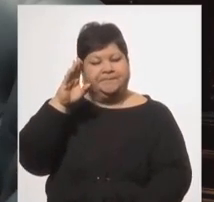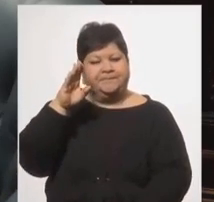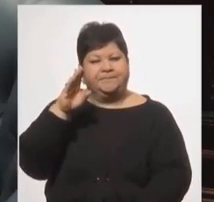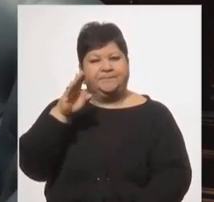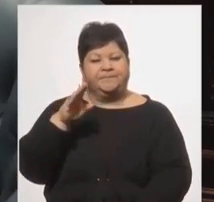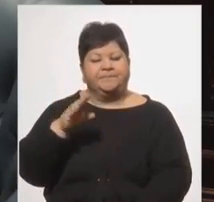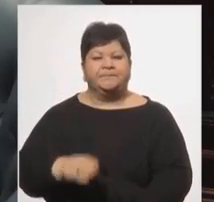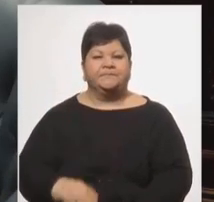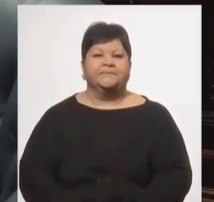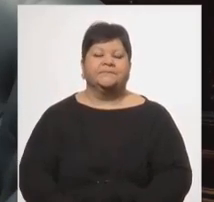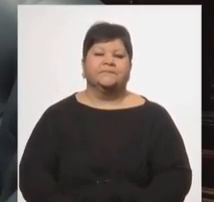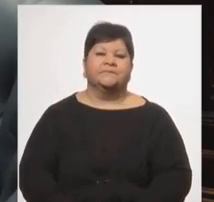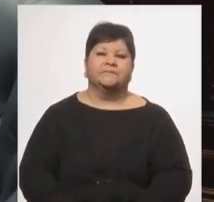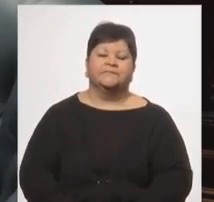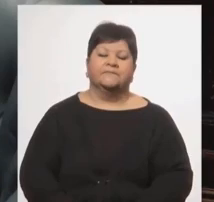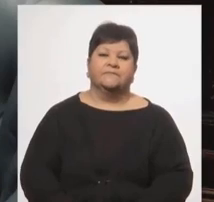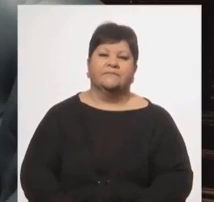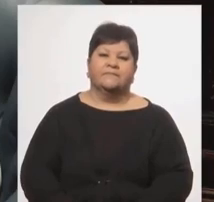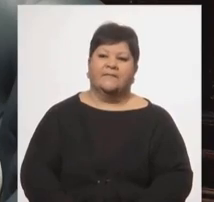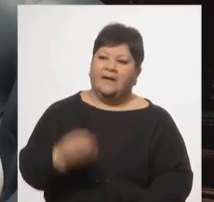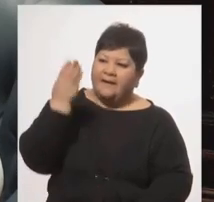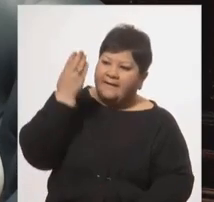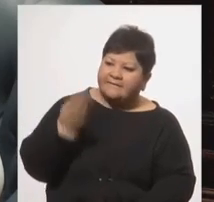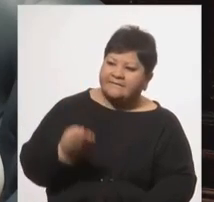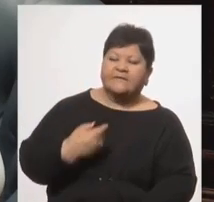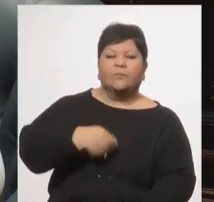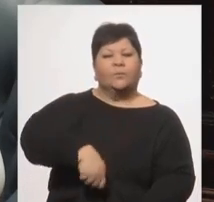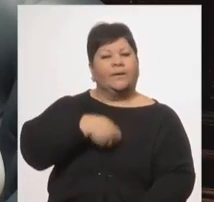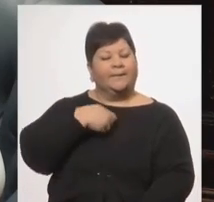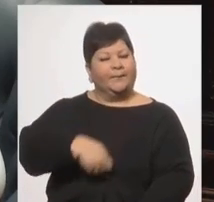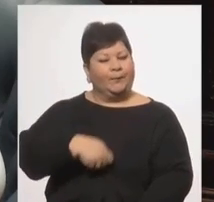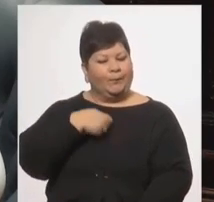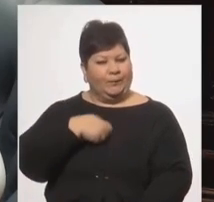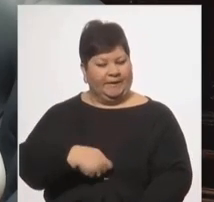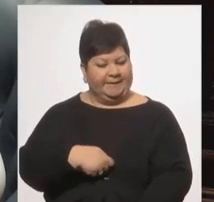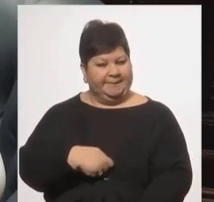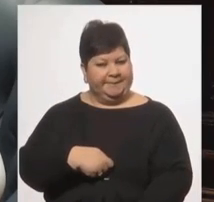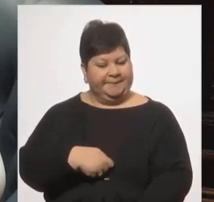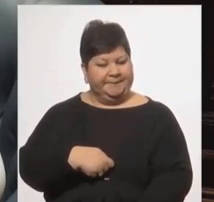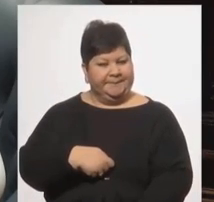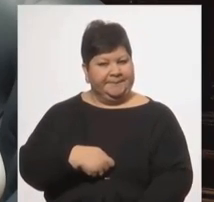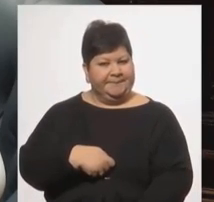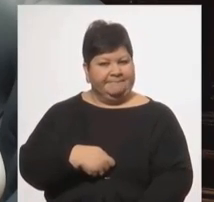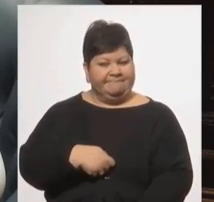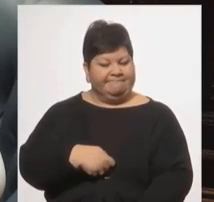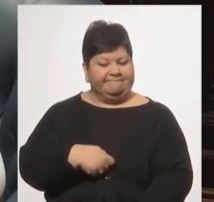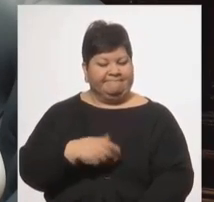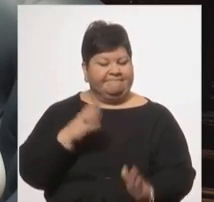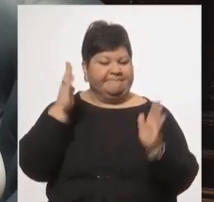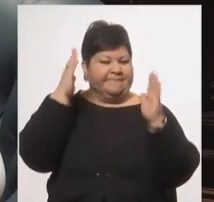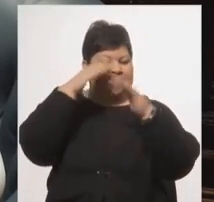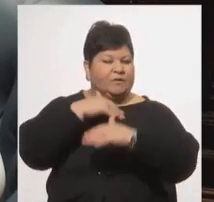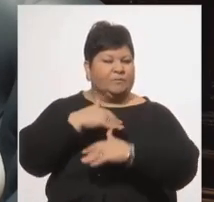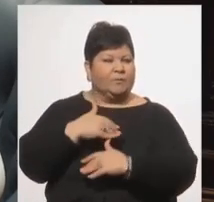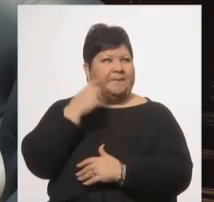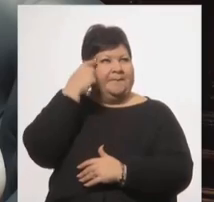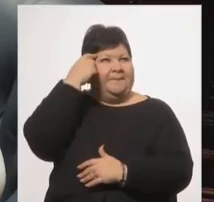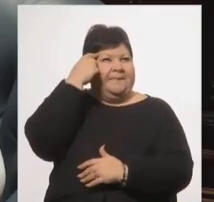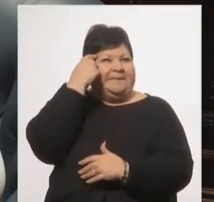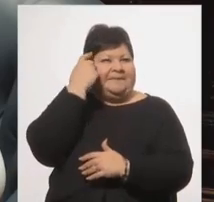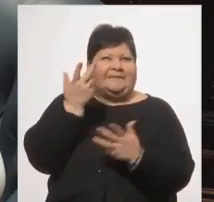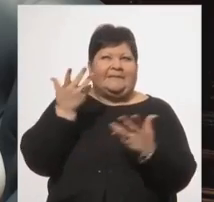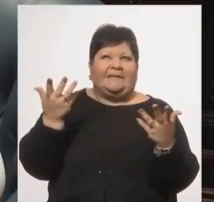La figura de Pepe Mujica es inabordable, inabordable.